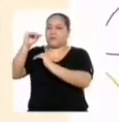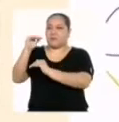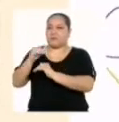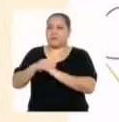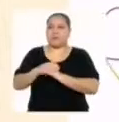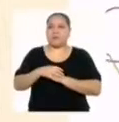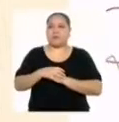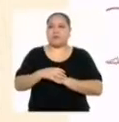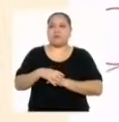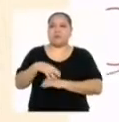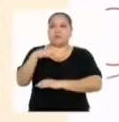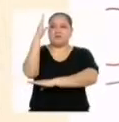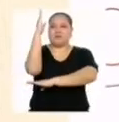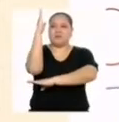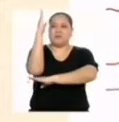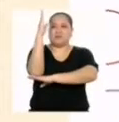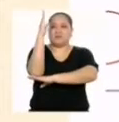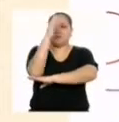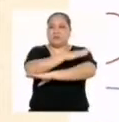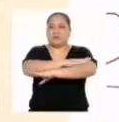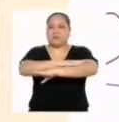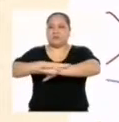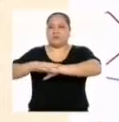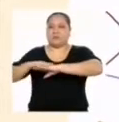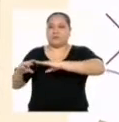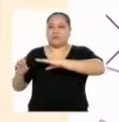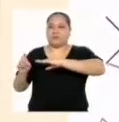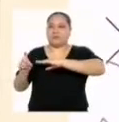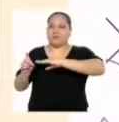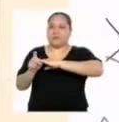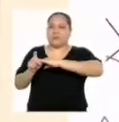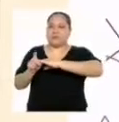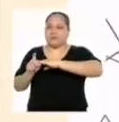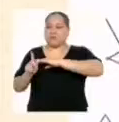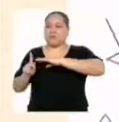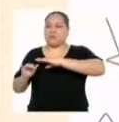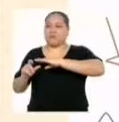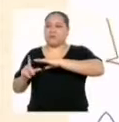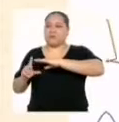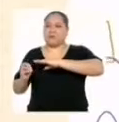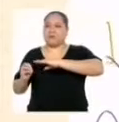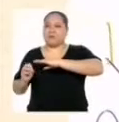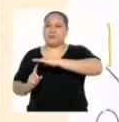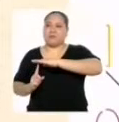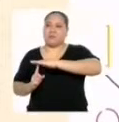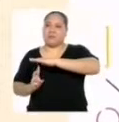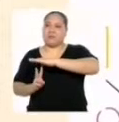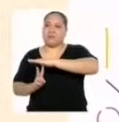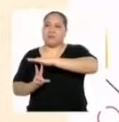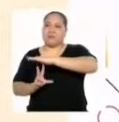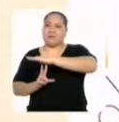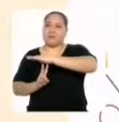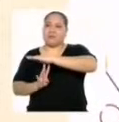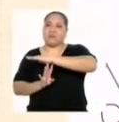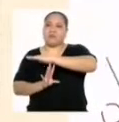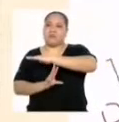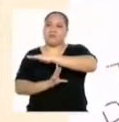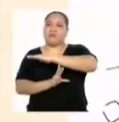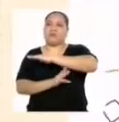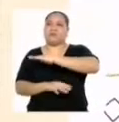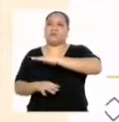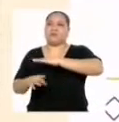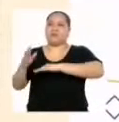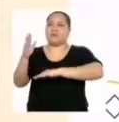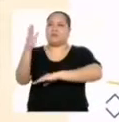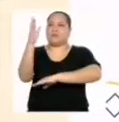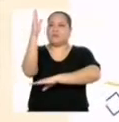tenemos una función lineal que se vería así. Como verán por cada kilo de durazno el costo es de 2